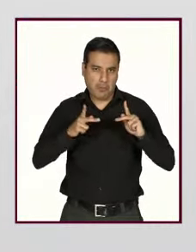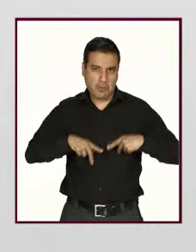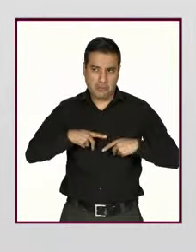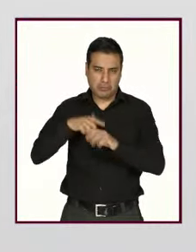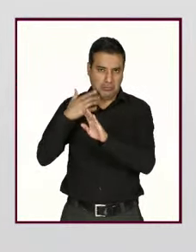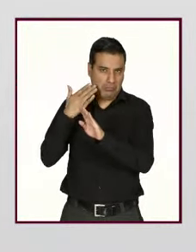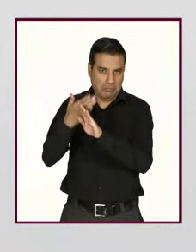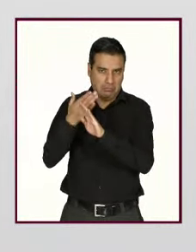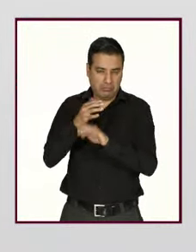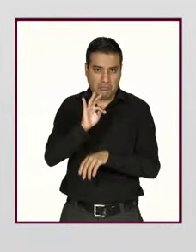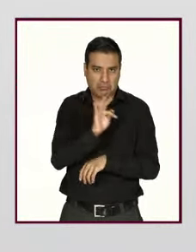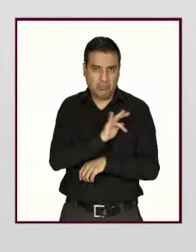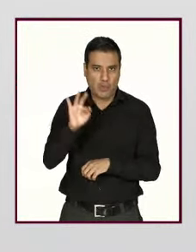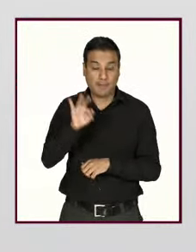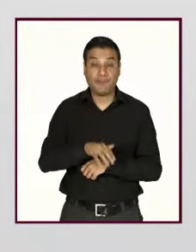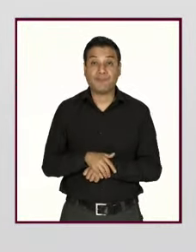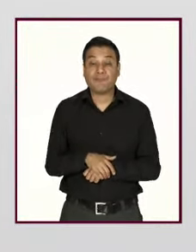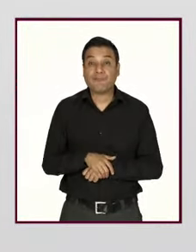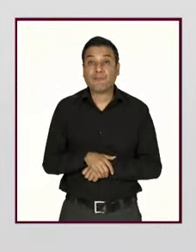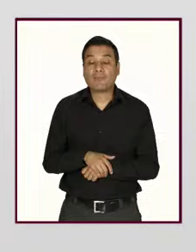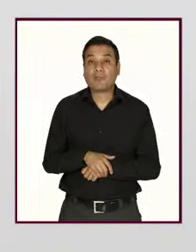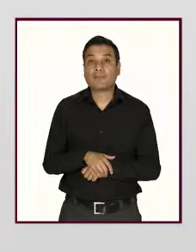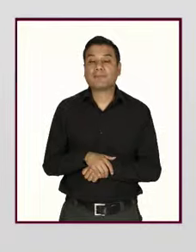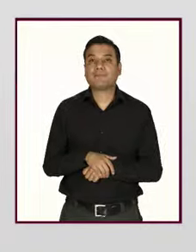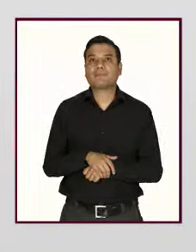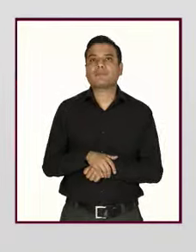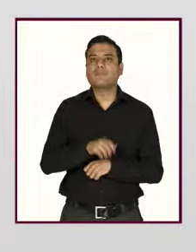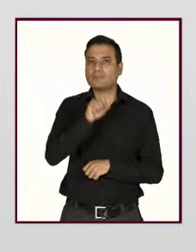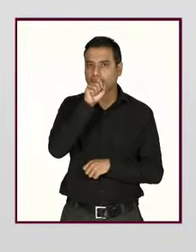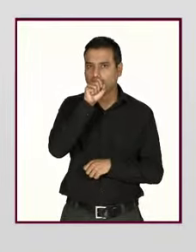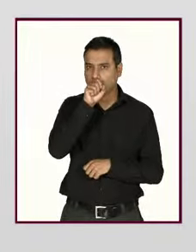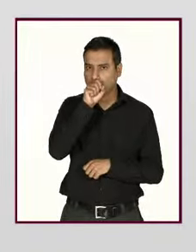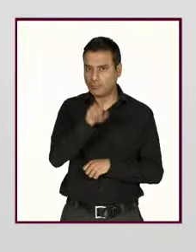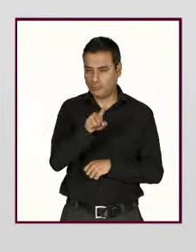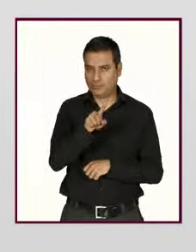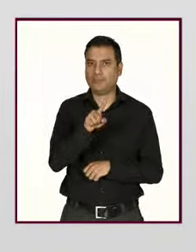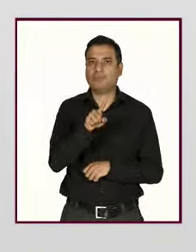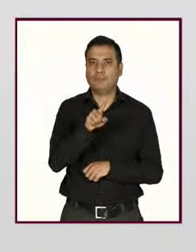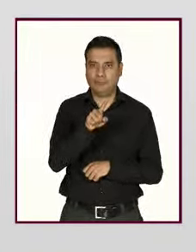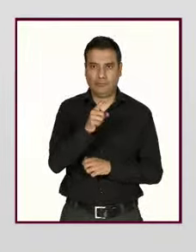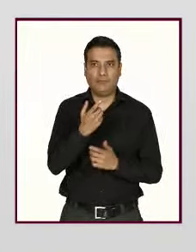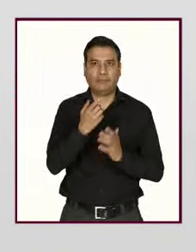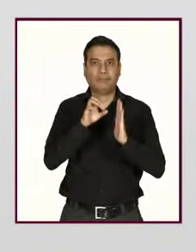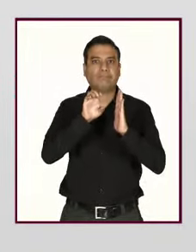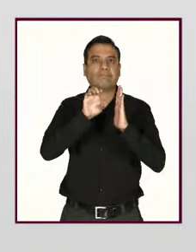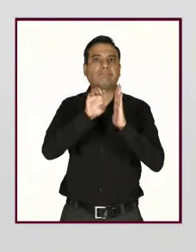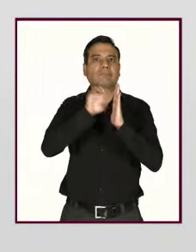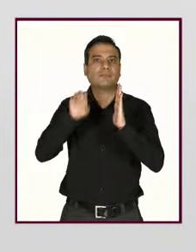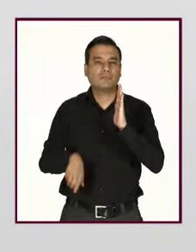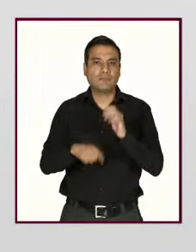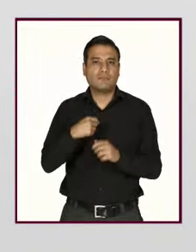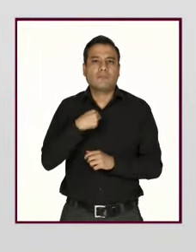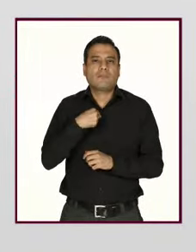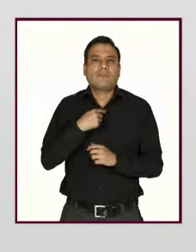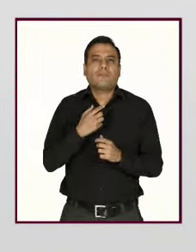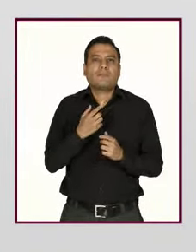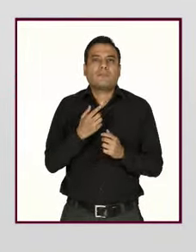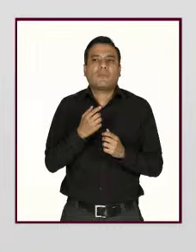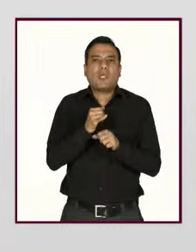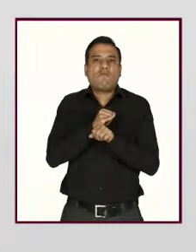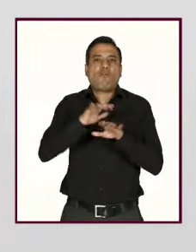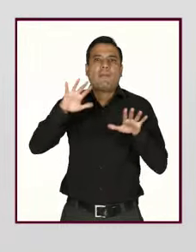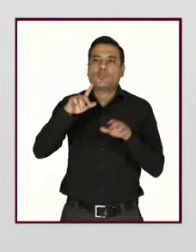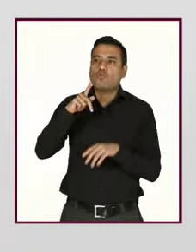ser parte o contemplarse desde actividades como la exposición, la mera exposición de